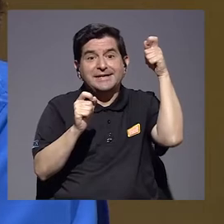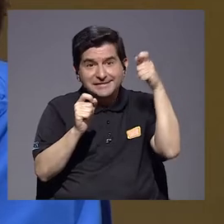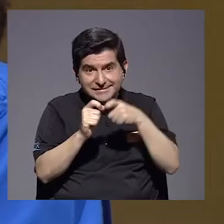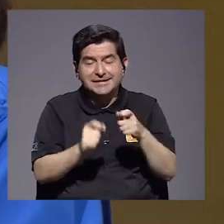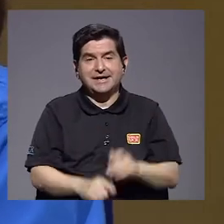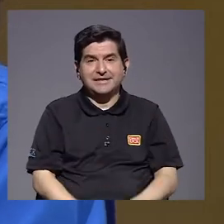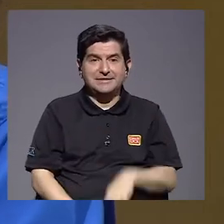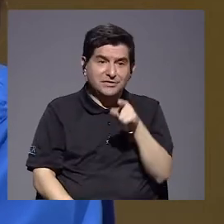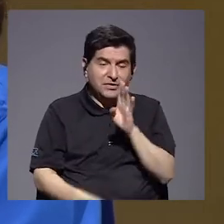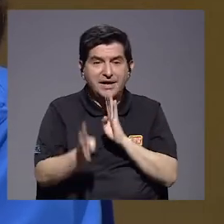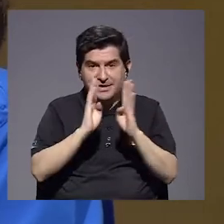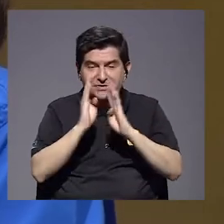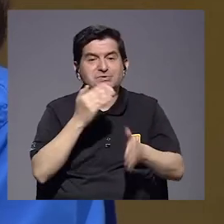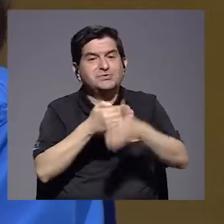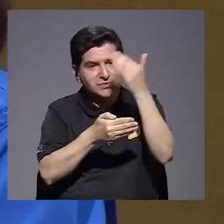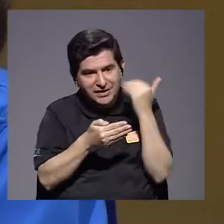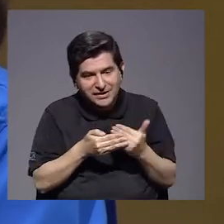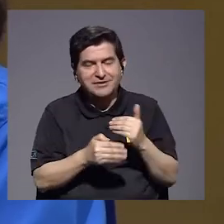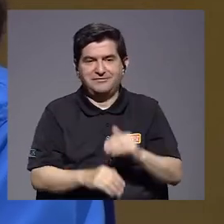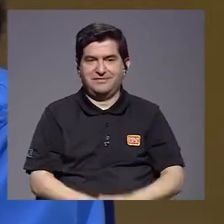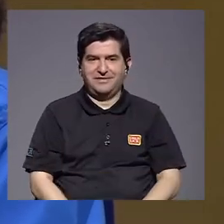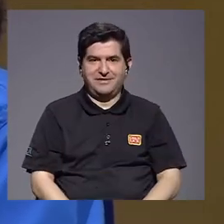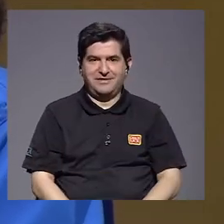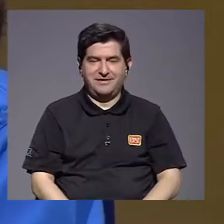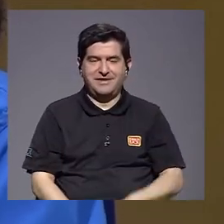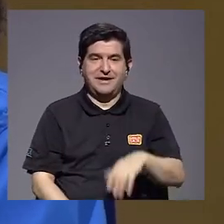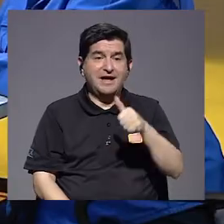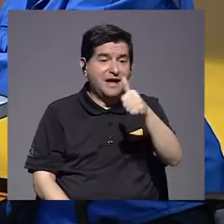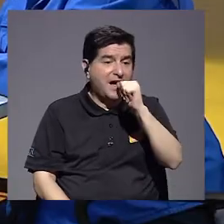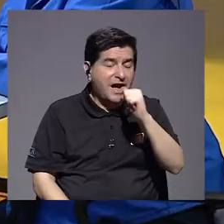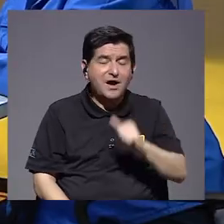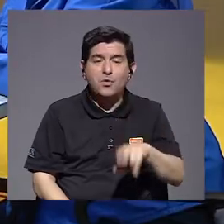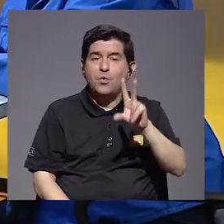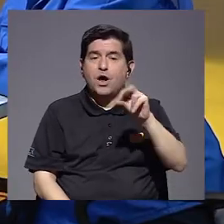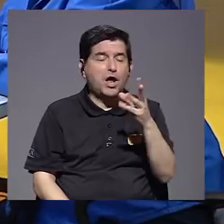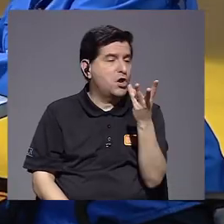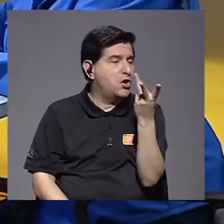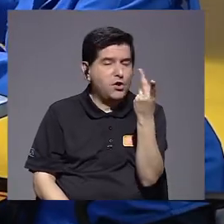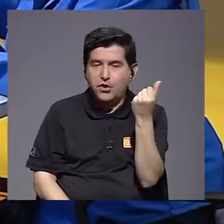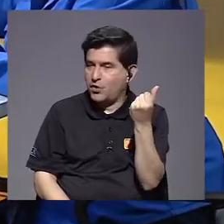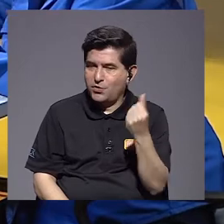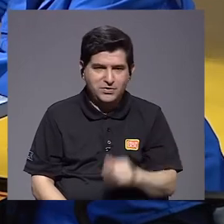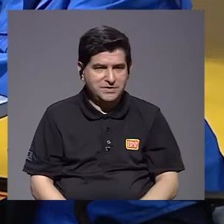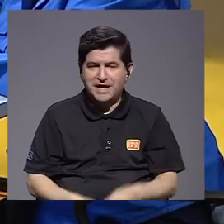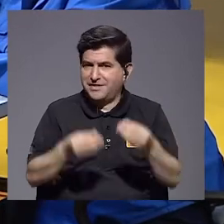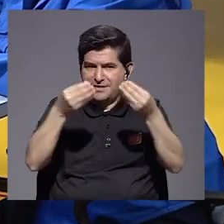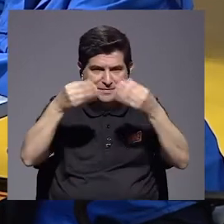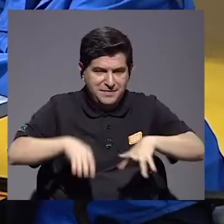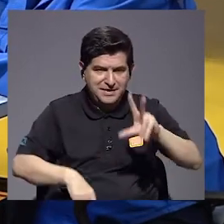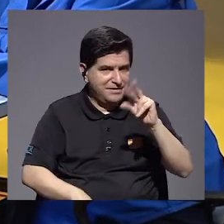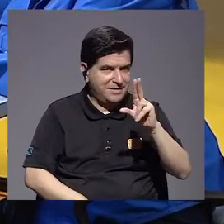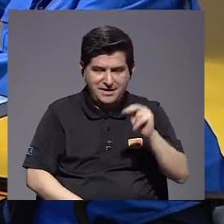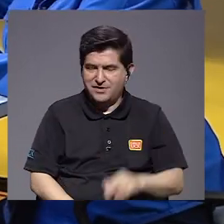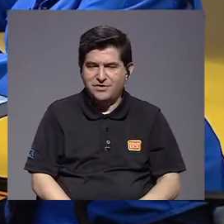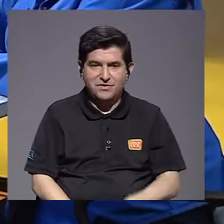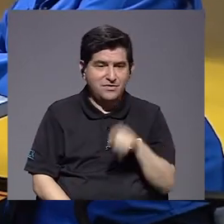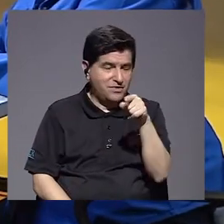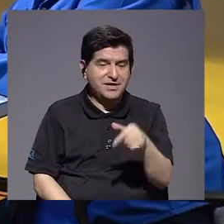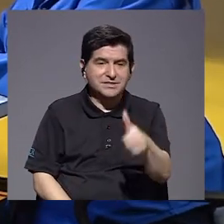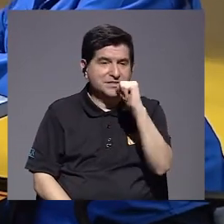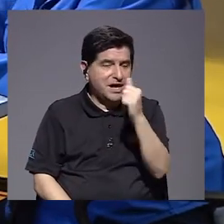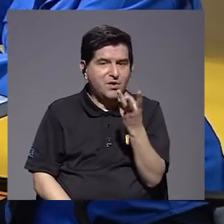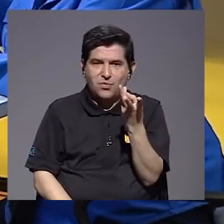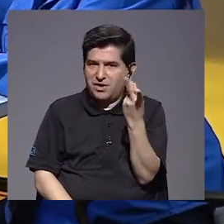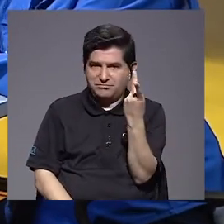sea, eso es lo que acabo de decir. O sea, hay agua no contabilizada, no es desperdiciada. Es que no se